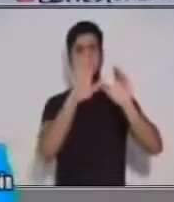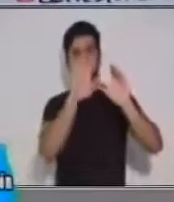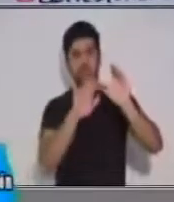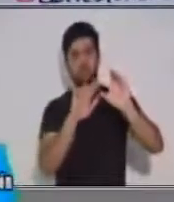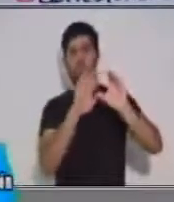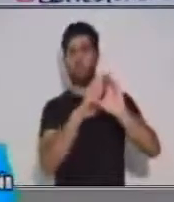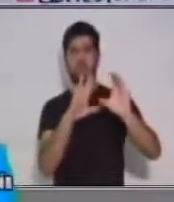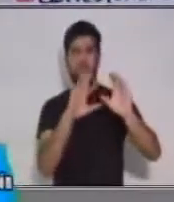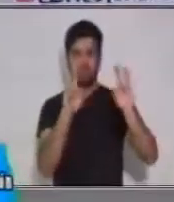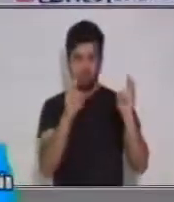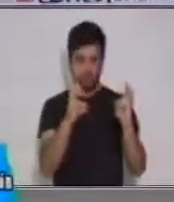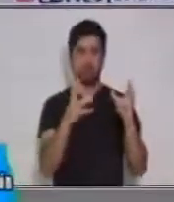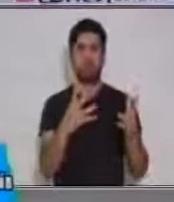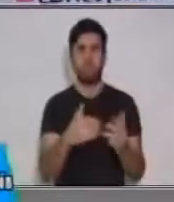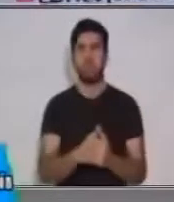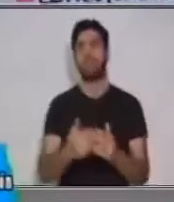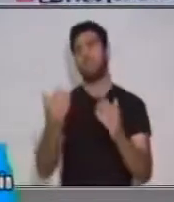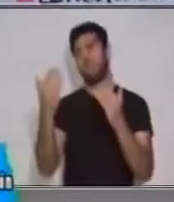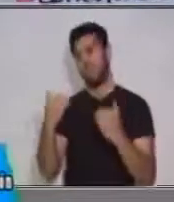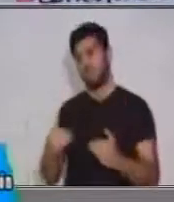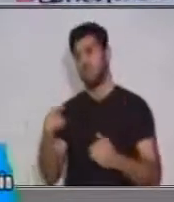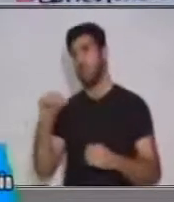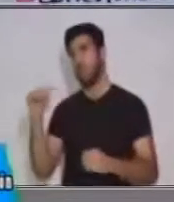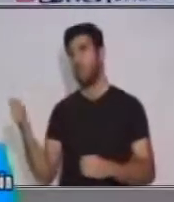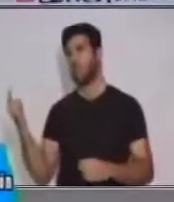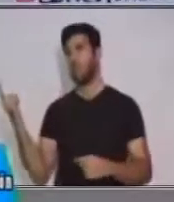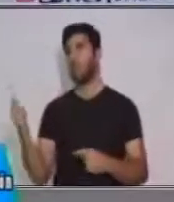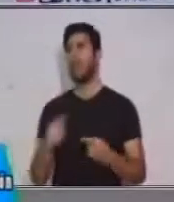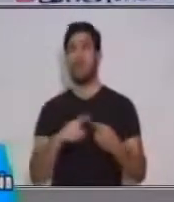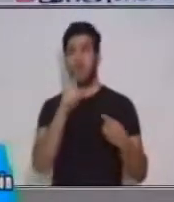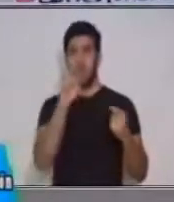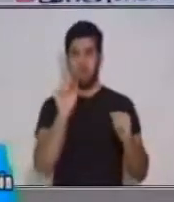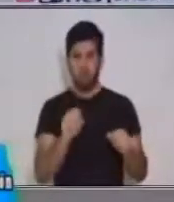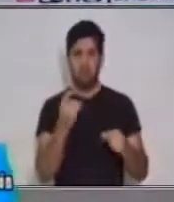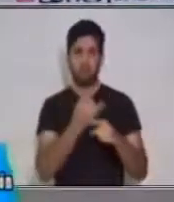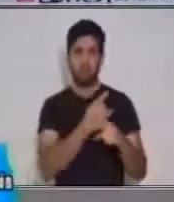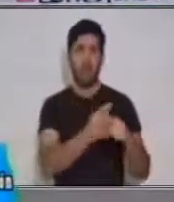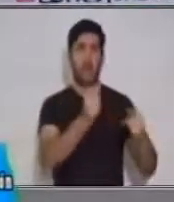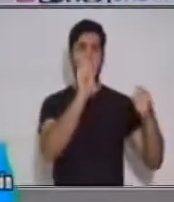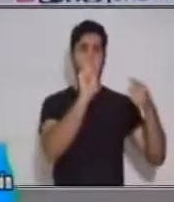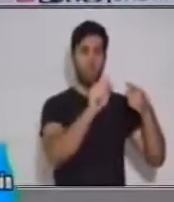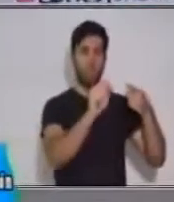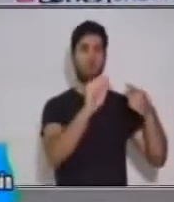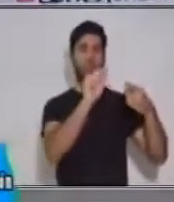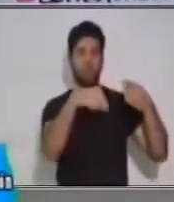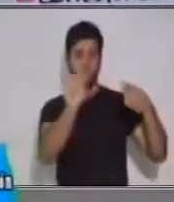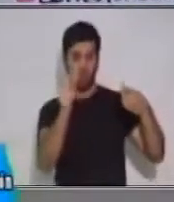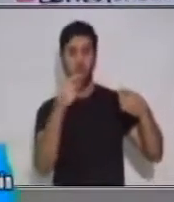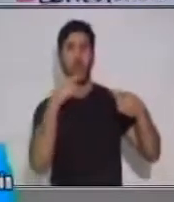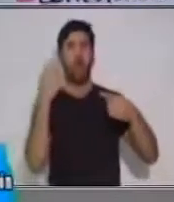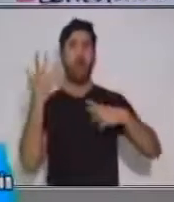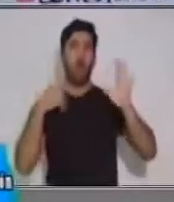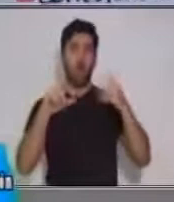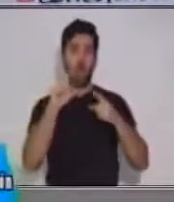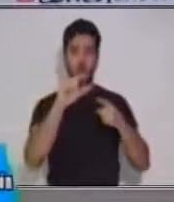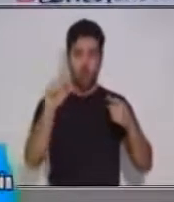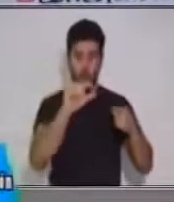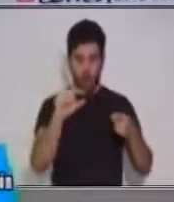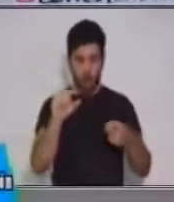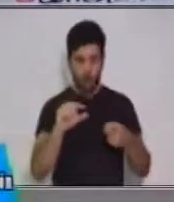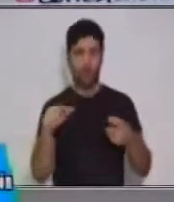uso de viñetas. ¿Y cuáles son esas viñetas? Pueden ser puntos, pueden ser colores, pueden ser